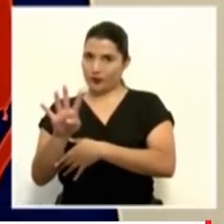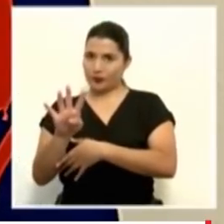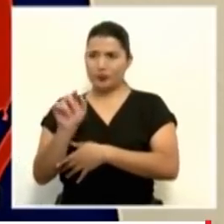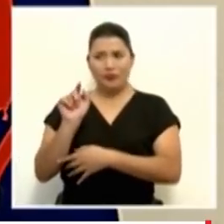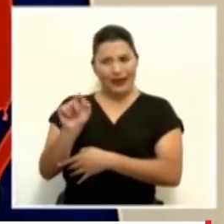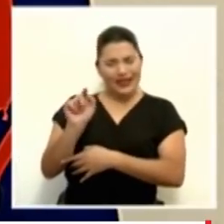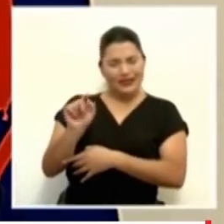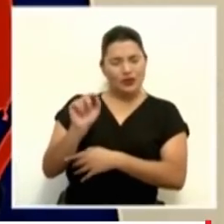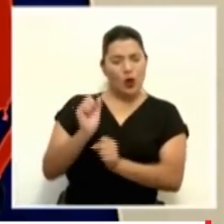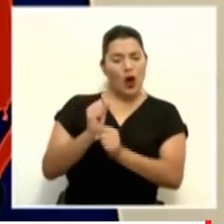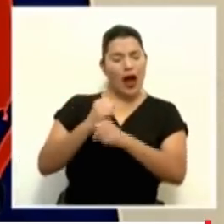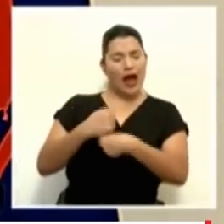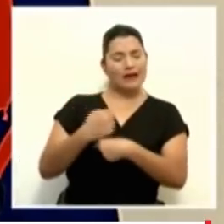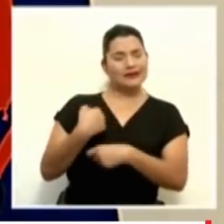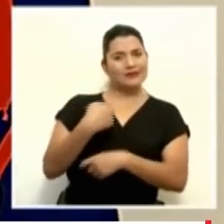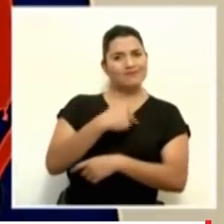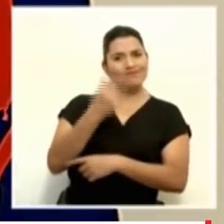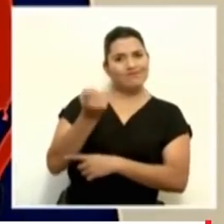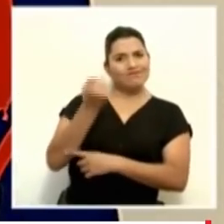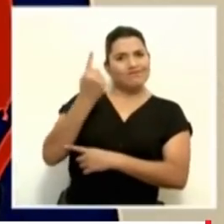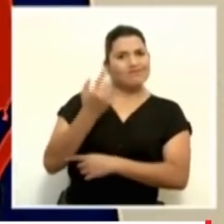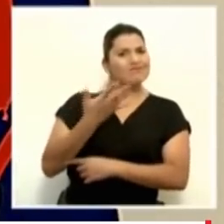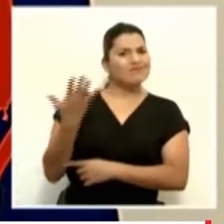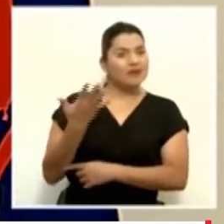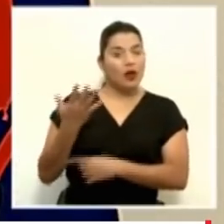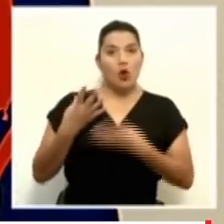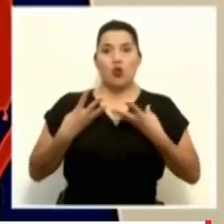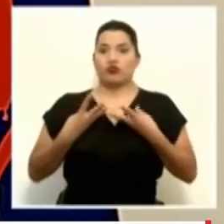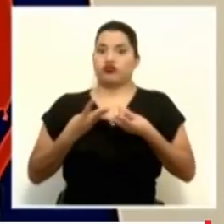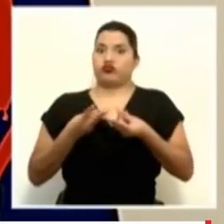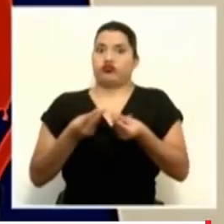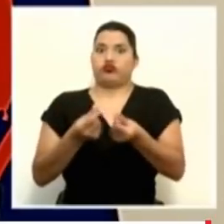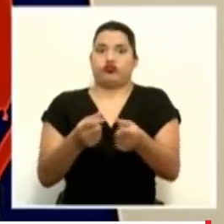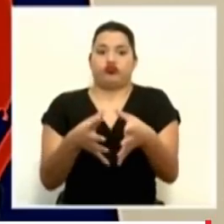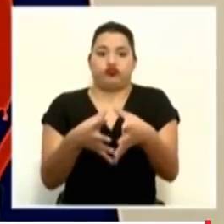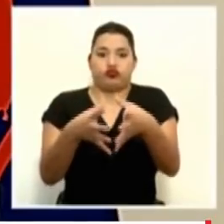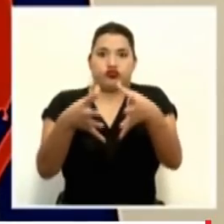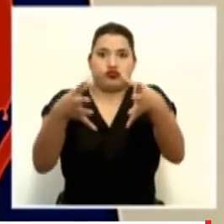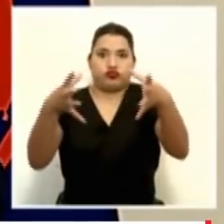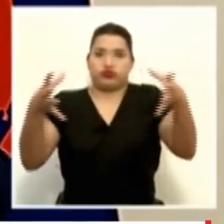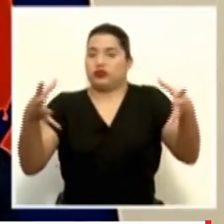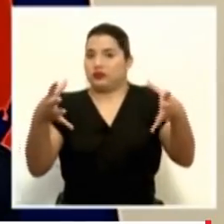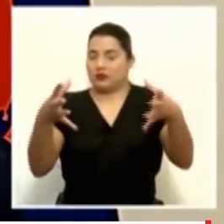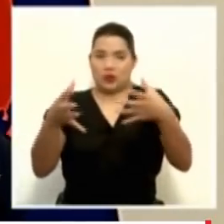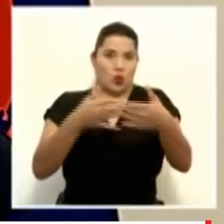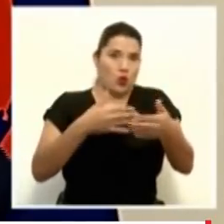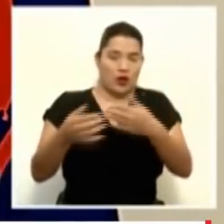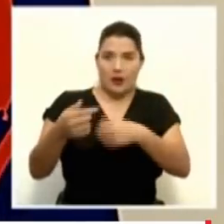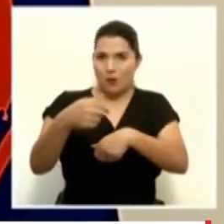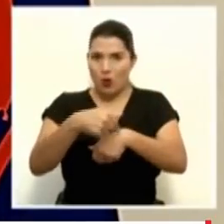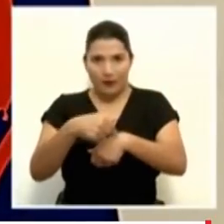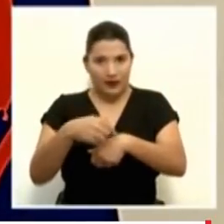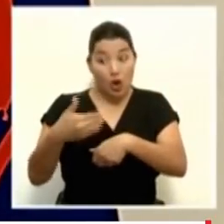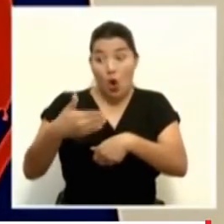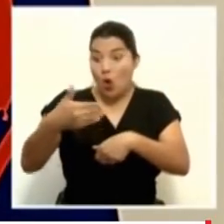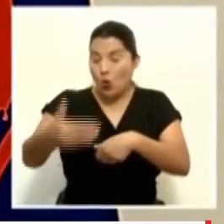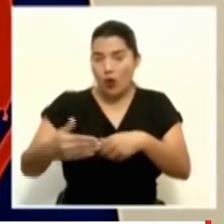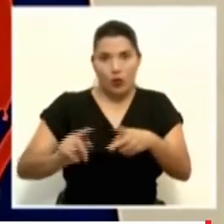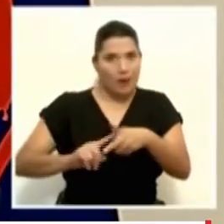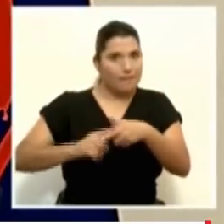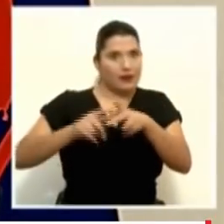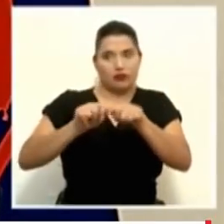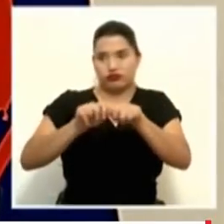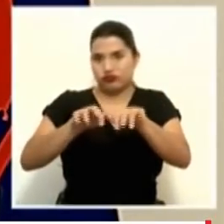nos ilustra es la gran velocidad con la cual los números pueden cambiar una vez que se entran en esas fases de crecimiento